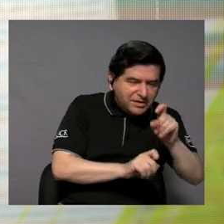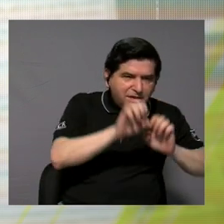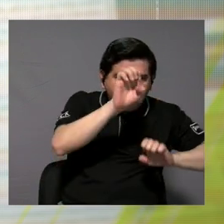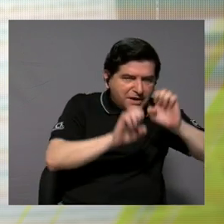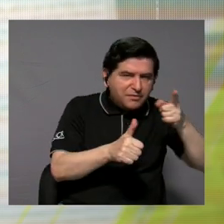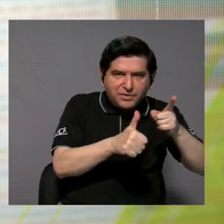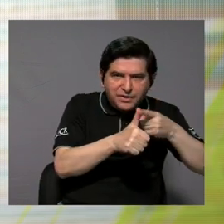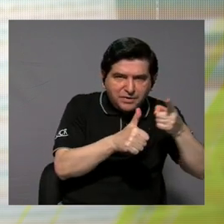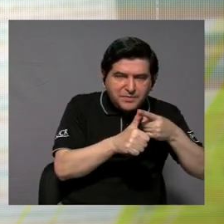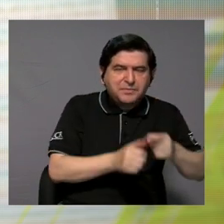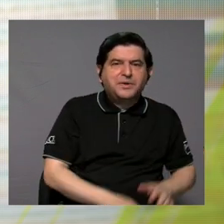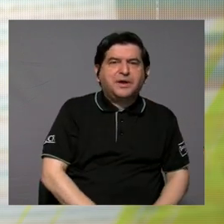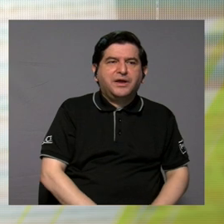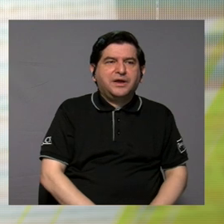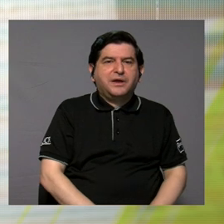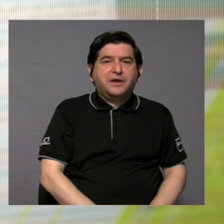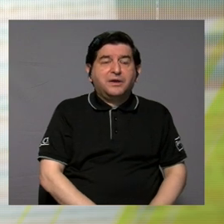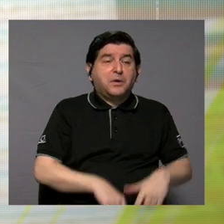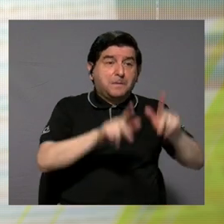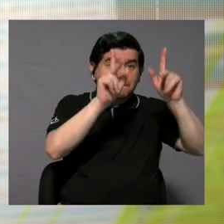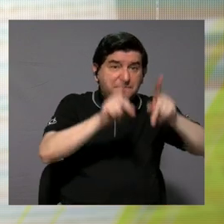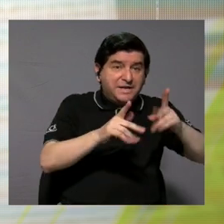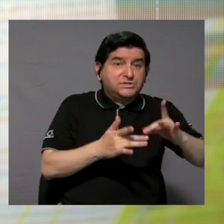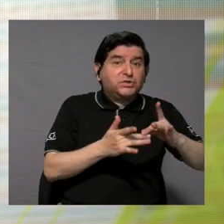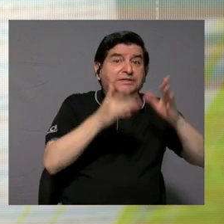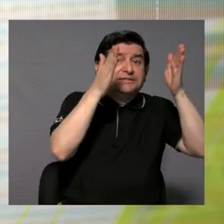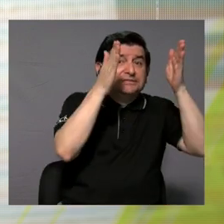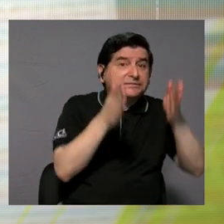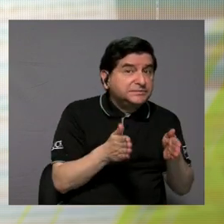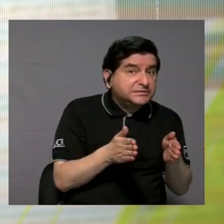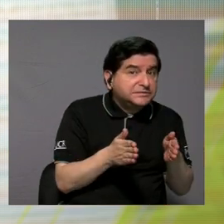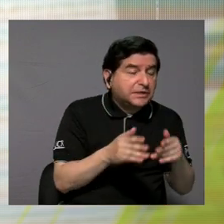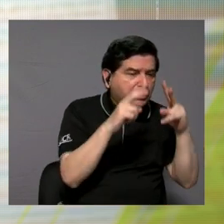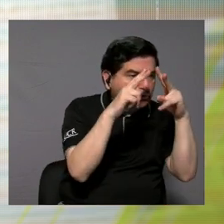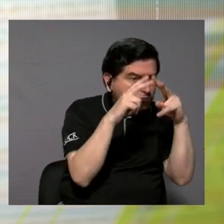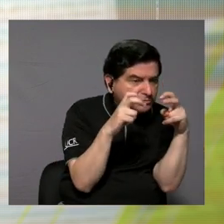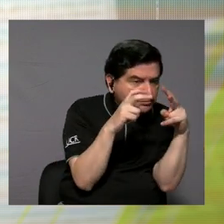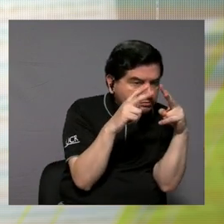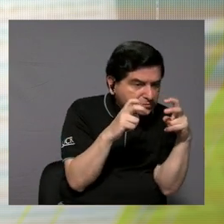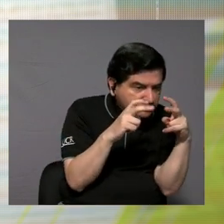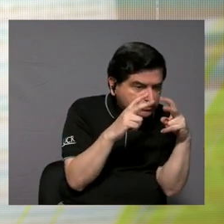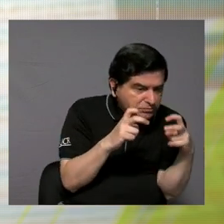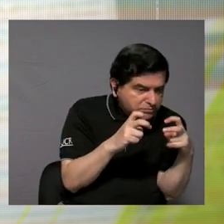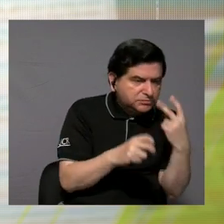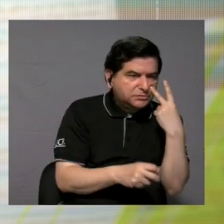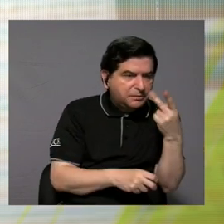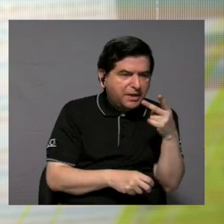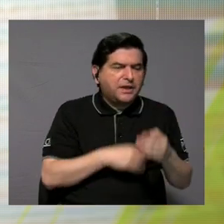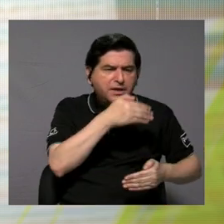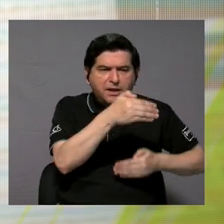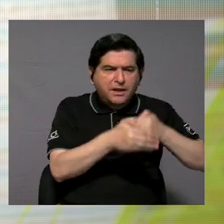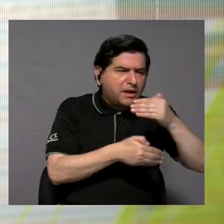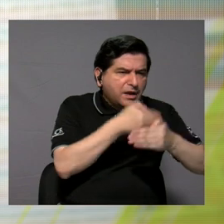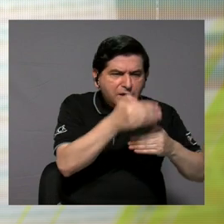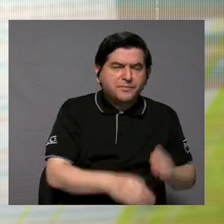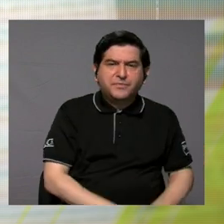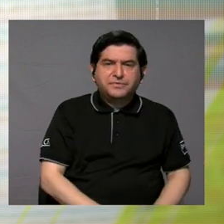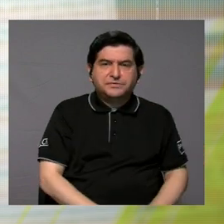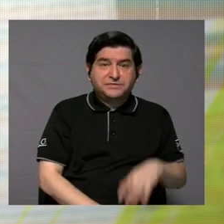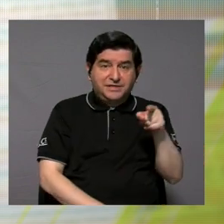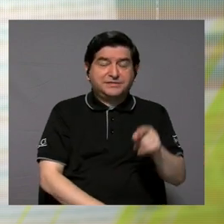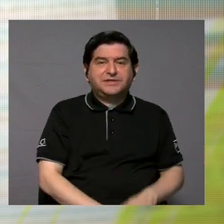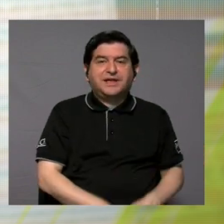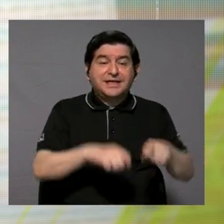fueron evaluados primero por jueces, ¿verdad? O por personas expertas, revisarlos, ver cómo es el comportamiento, que le